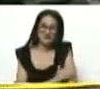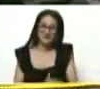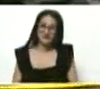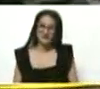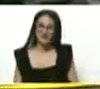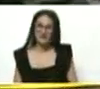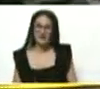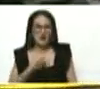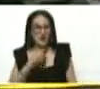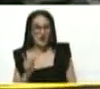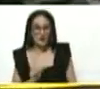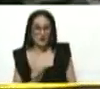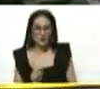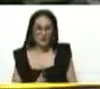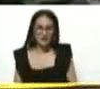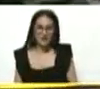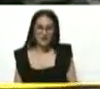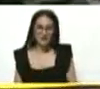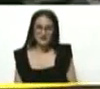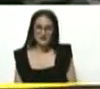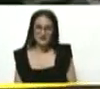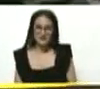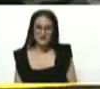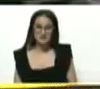arde. Bueno.